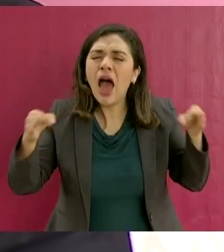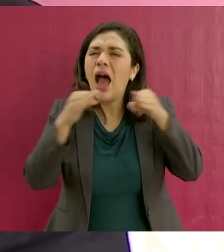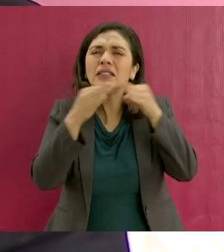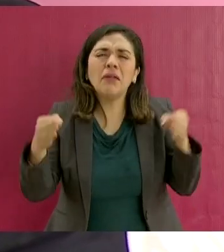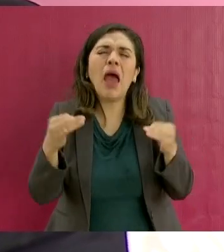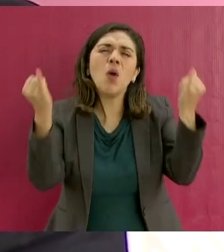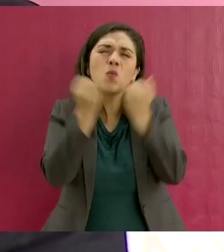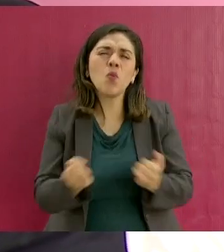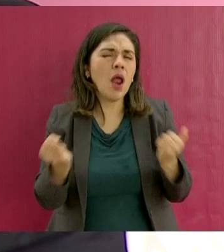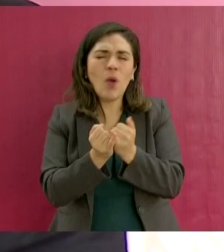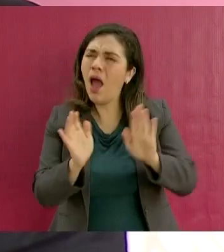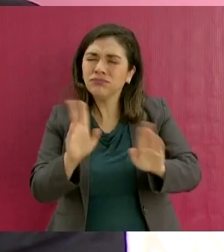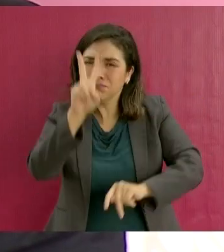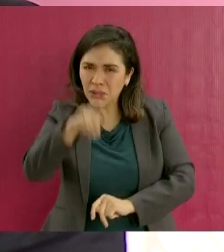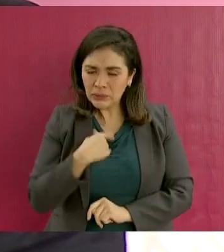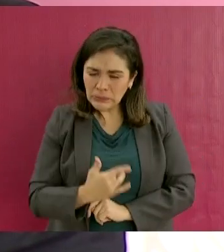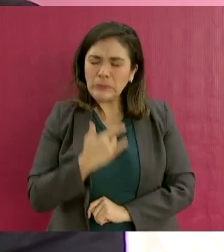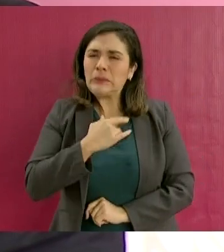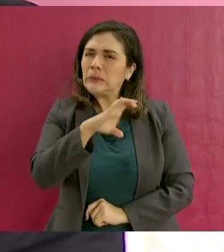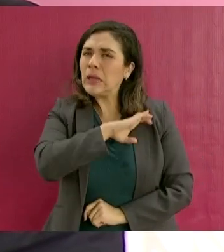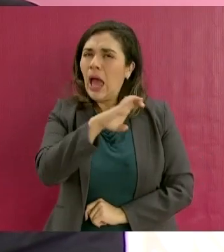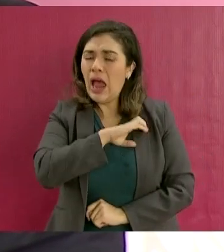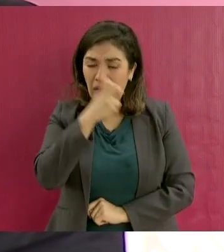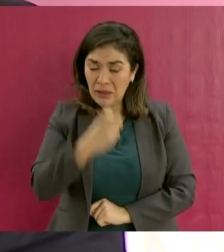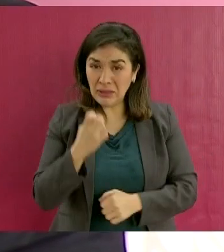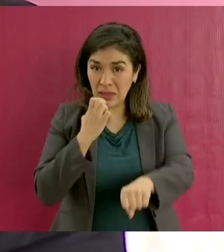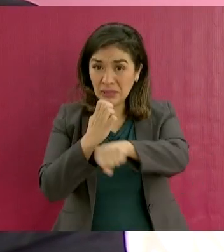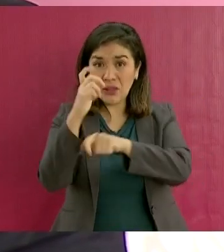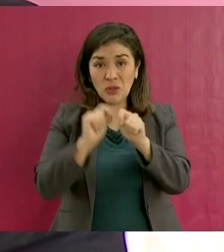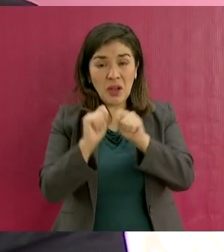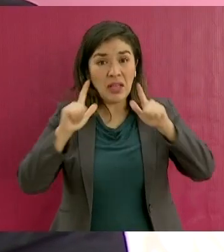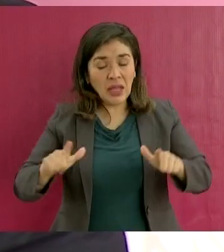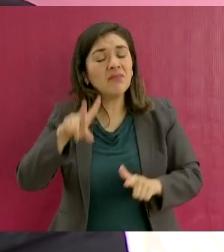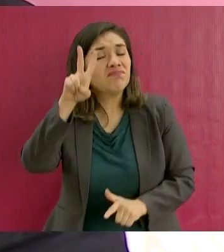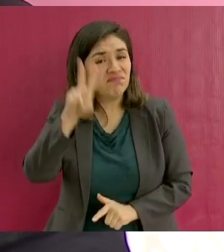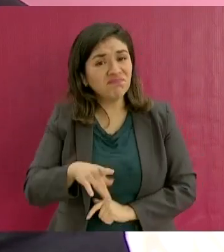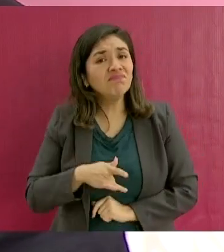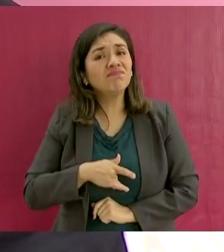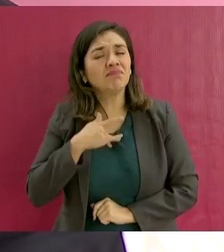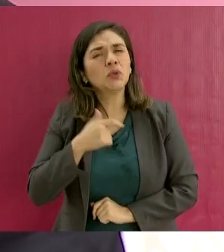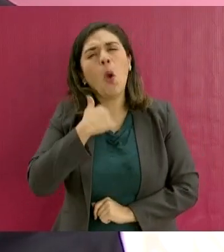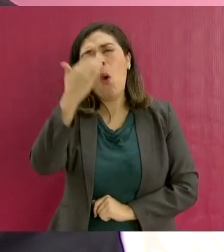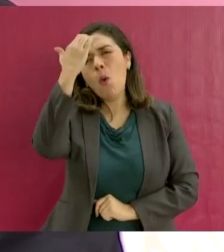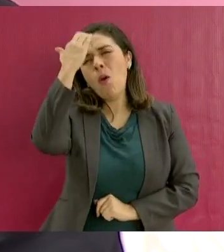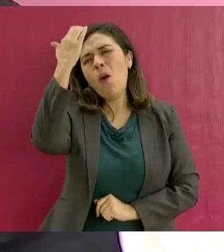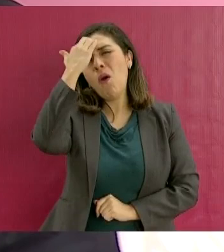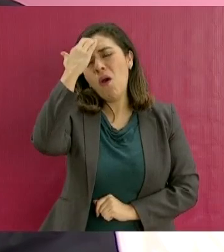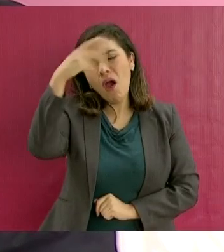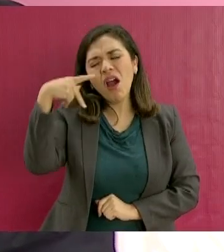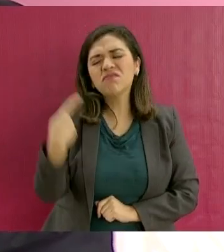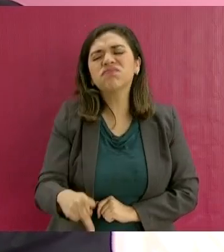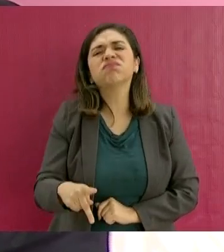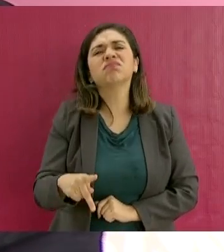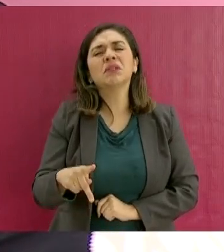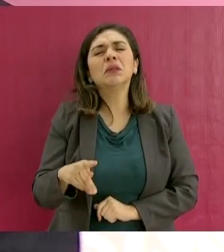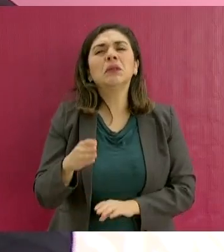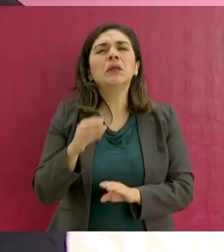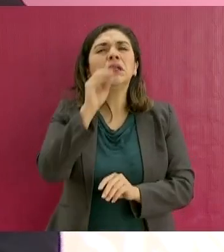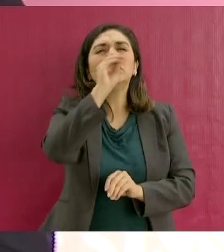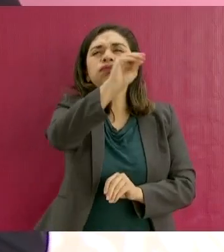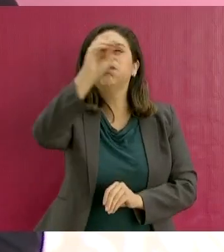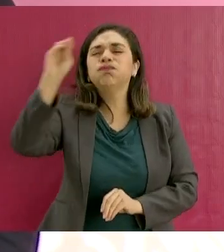a este estado de Tlaxcala. Conozco sus 60